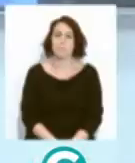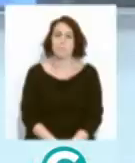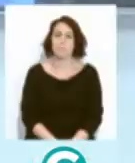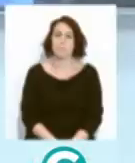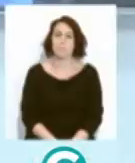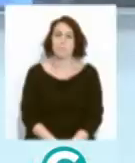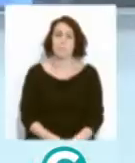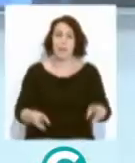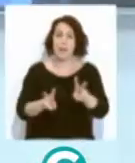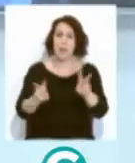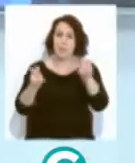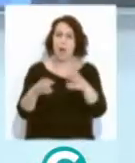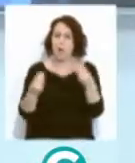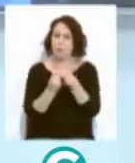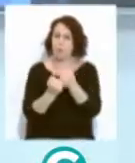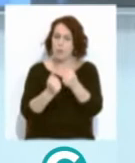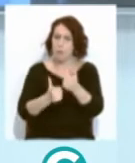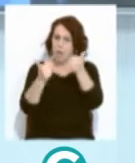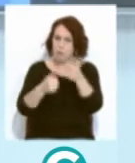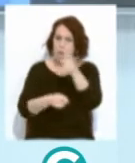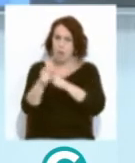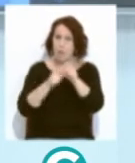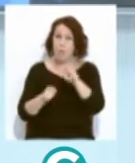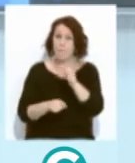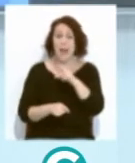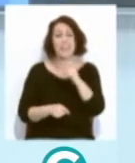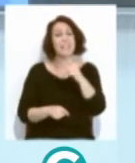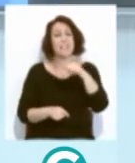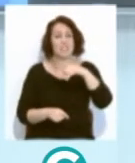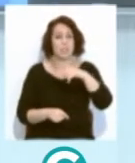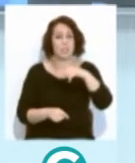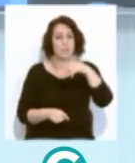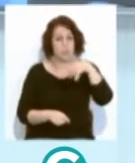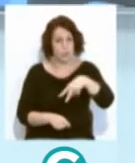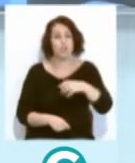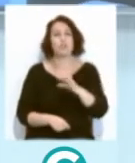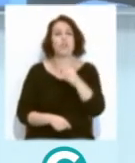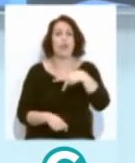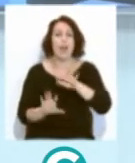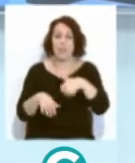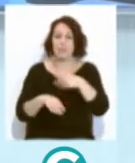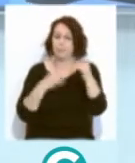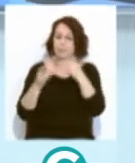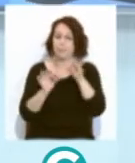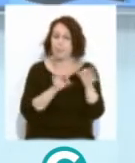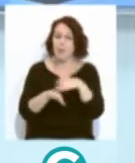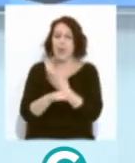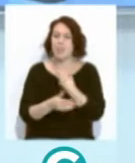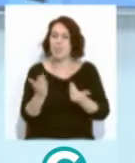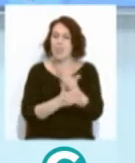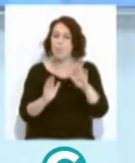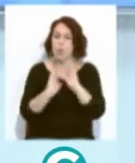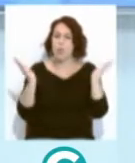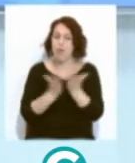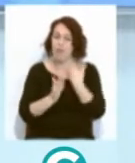Y bajo el lema Juntos Somos Más Fuertes, la Asociación Parkinson Cádiz ha preparado una serie de actividades para conmemorar el Día Mundial